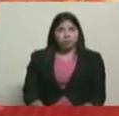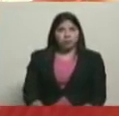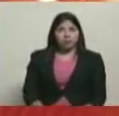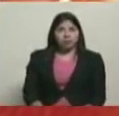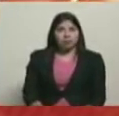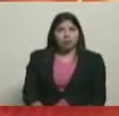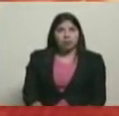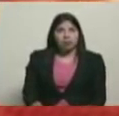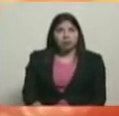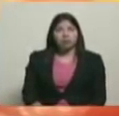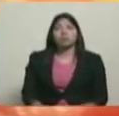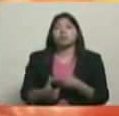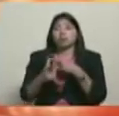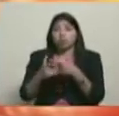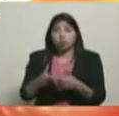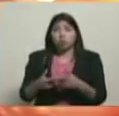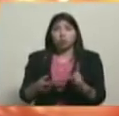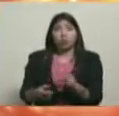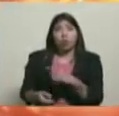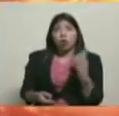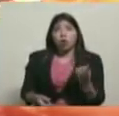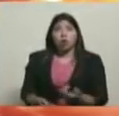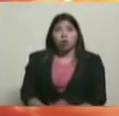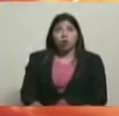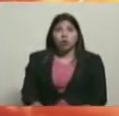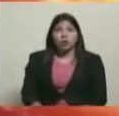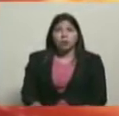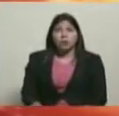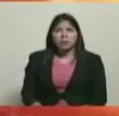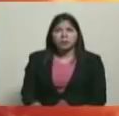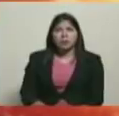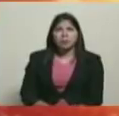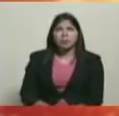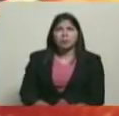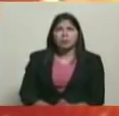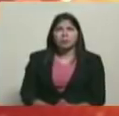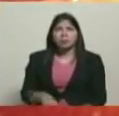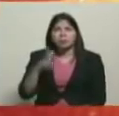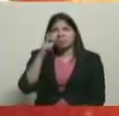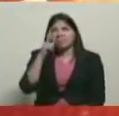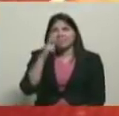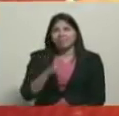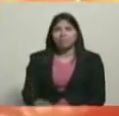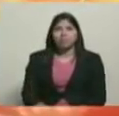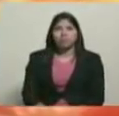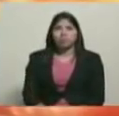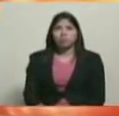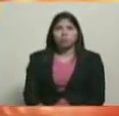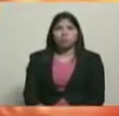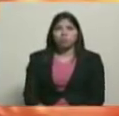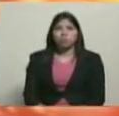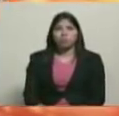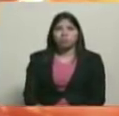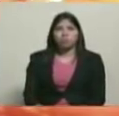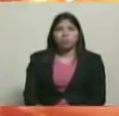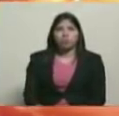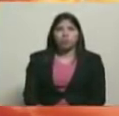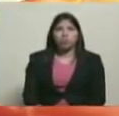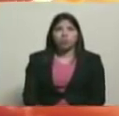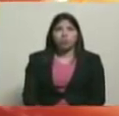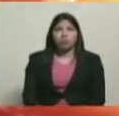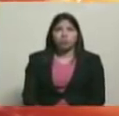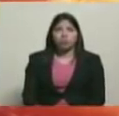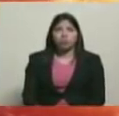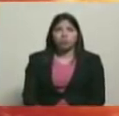la respuesta esta vez es y va a ser contundente. Se les ha avisado todo por escalamiento del uso